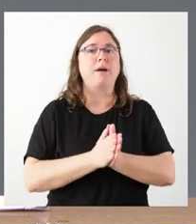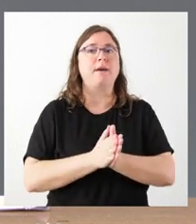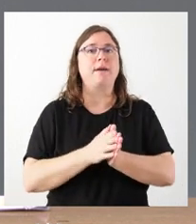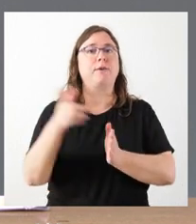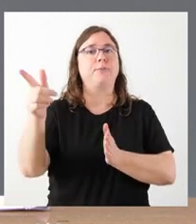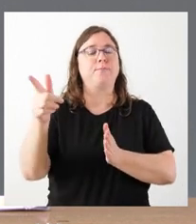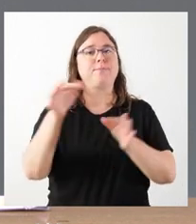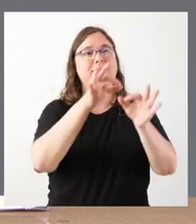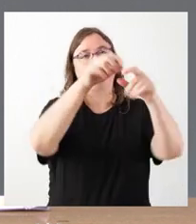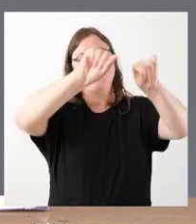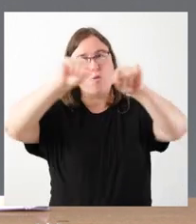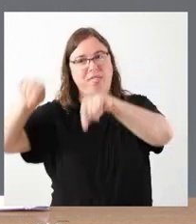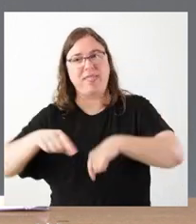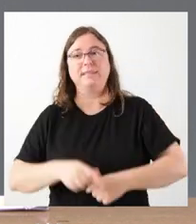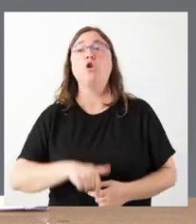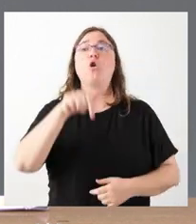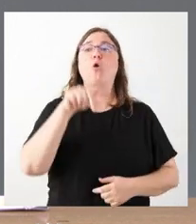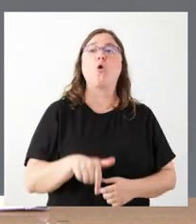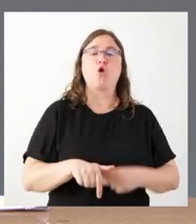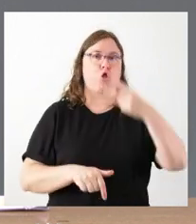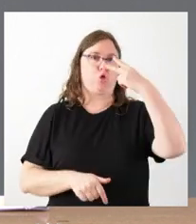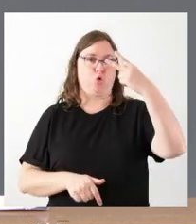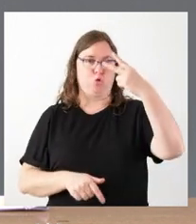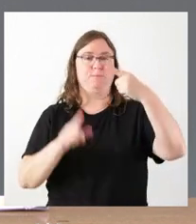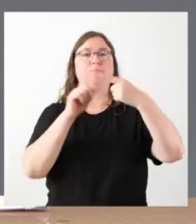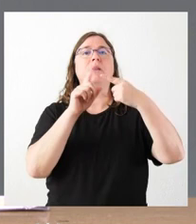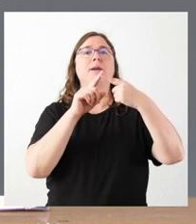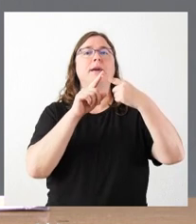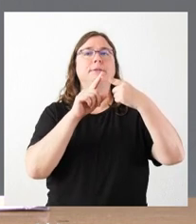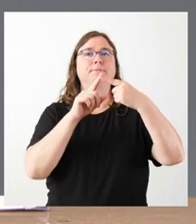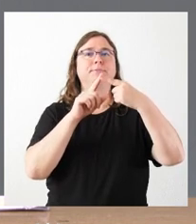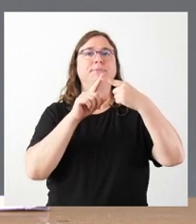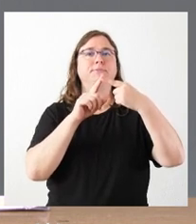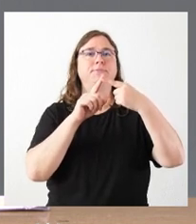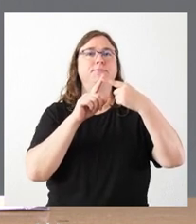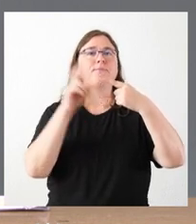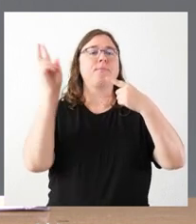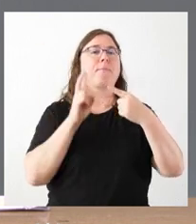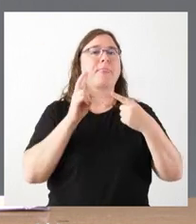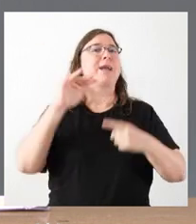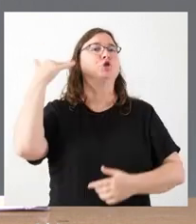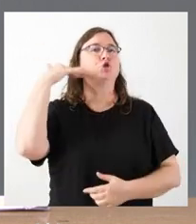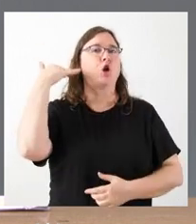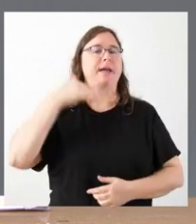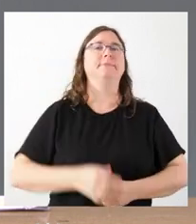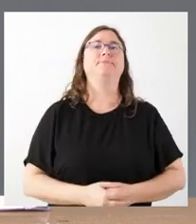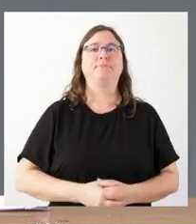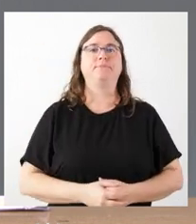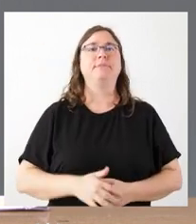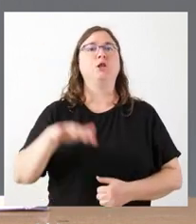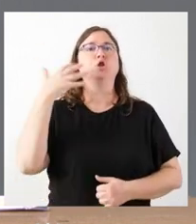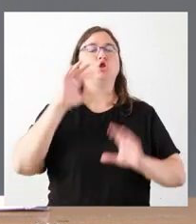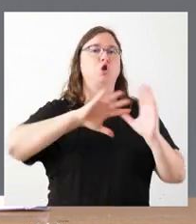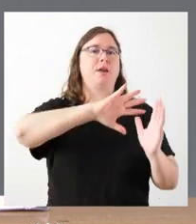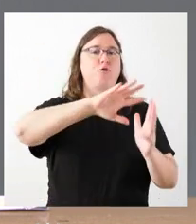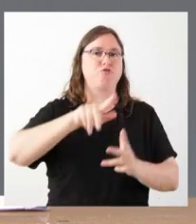desde las diferentes provincias. Hoy tenemos dos intervenciones y la primera de ellas llega desde Soria, de Soria Noticias.